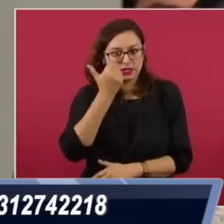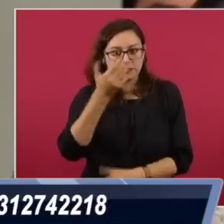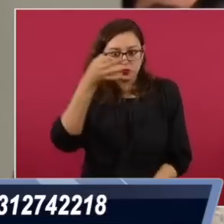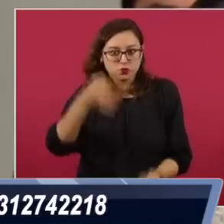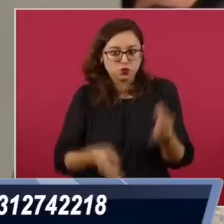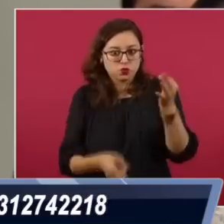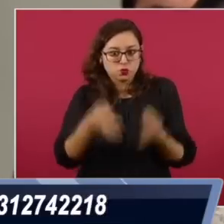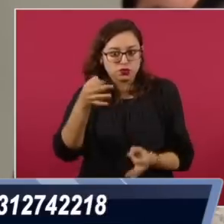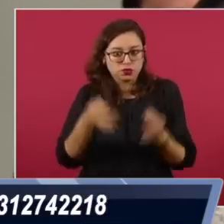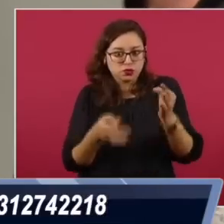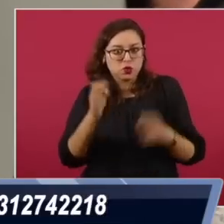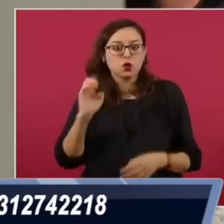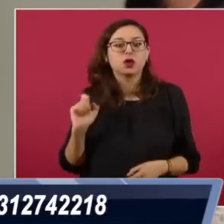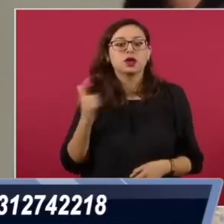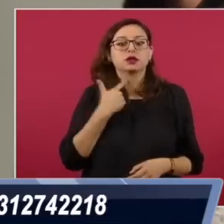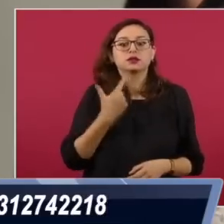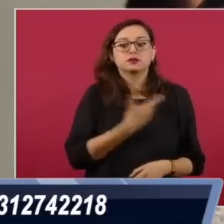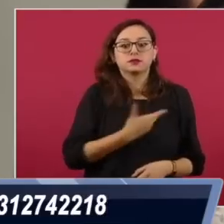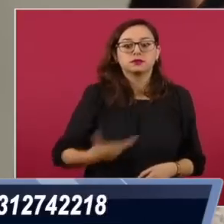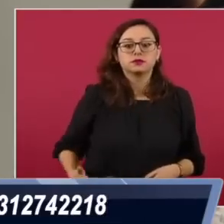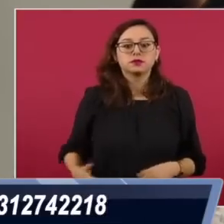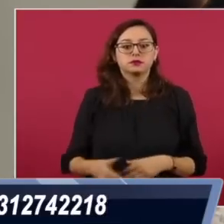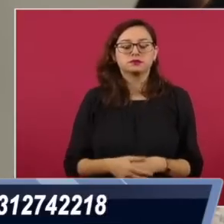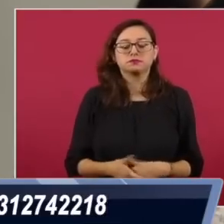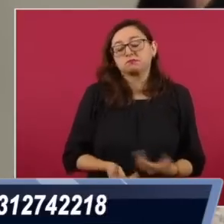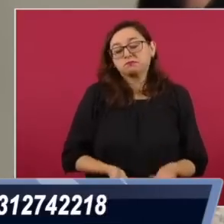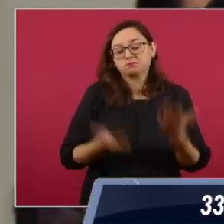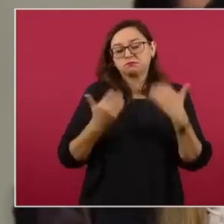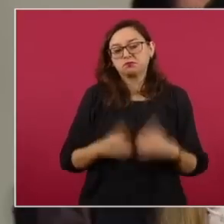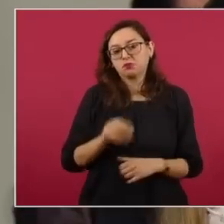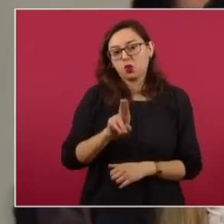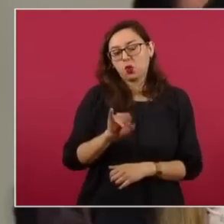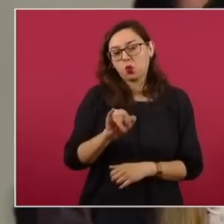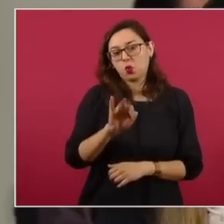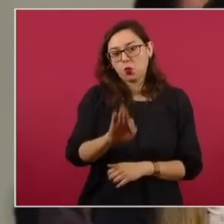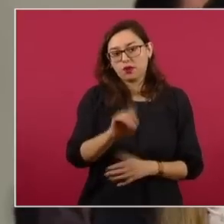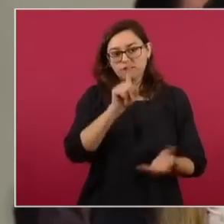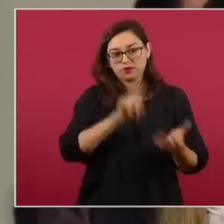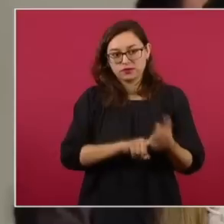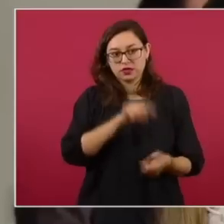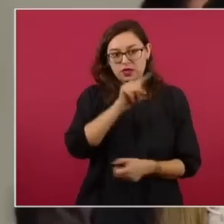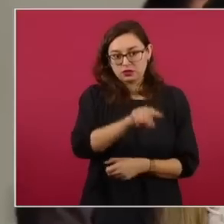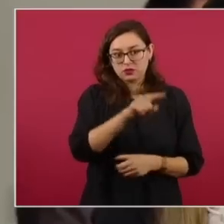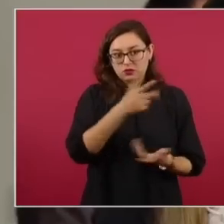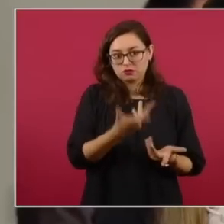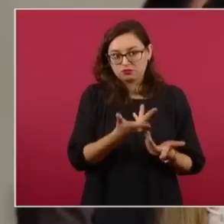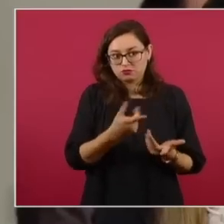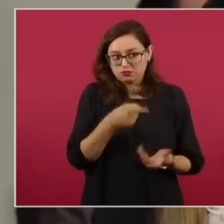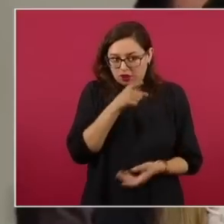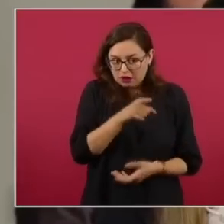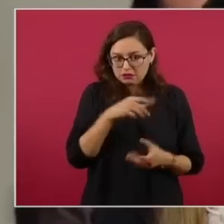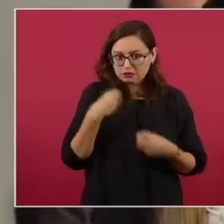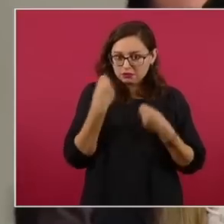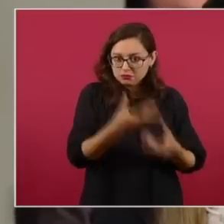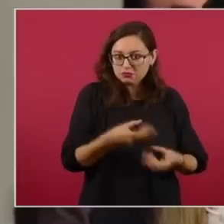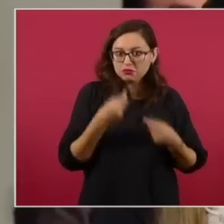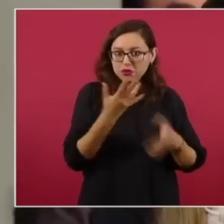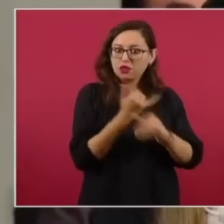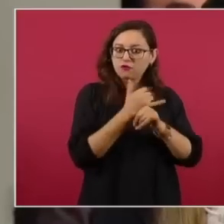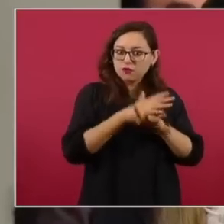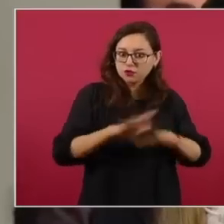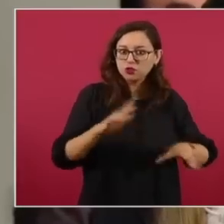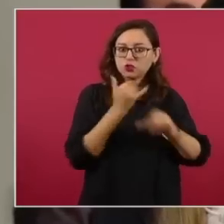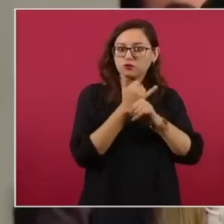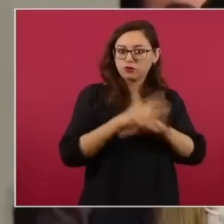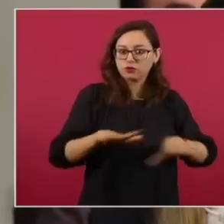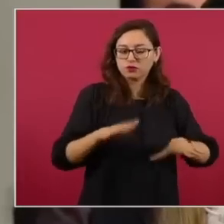investigara a los expresidentes. En el caso de la unidad de inteligencia financiera pues es un área técnica donde recibe estas alertas